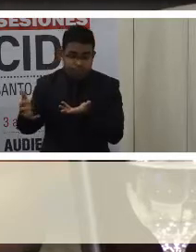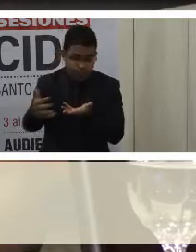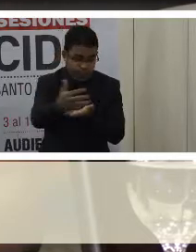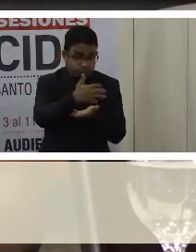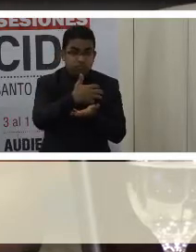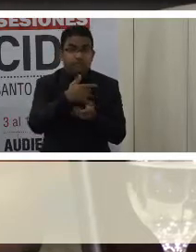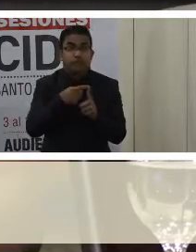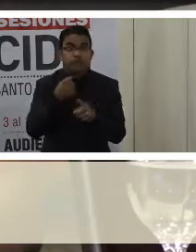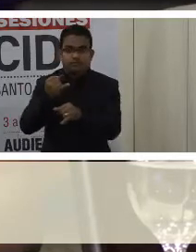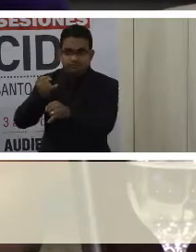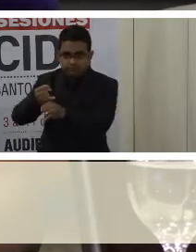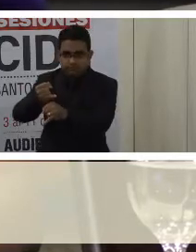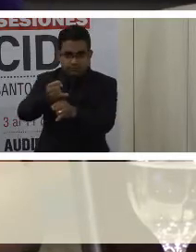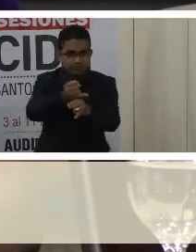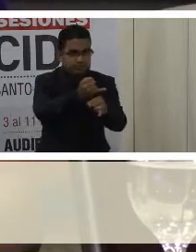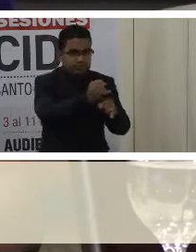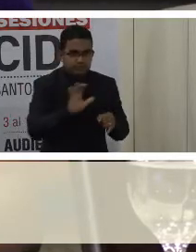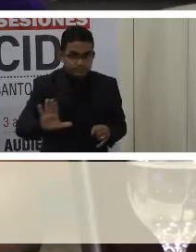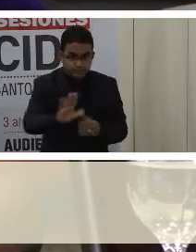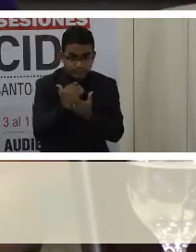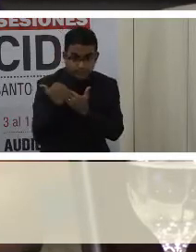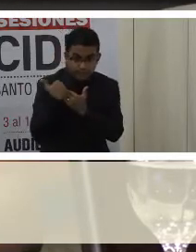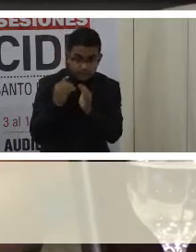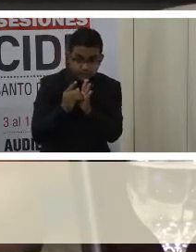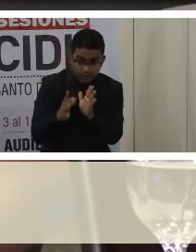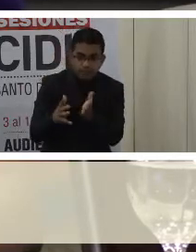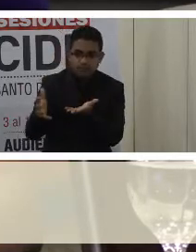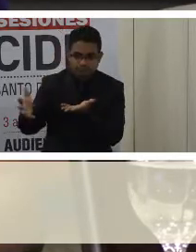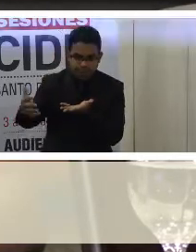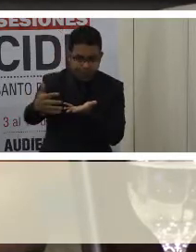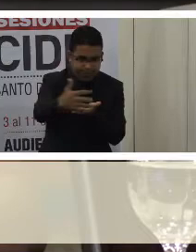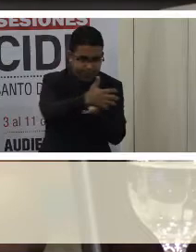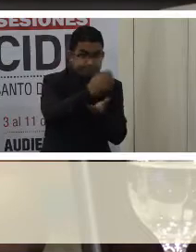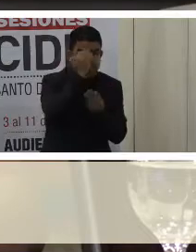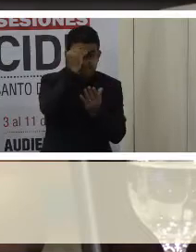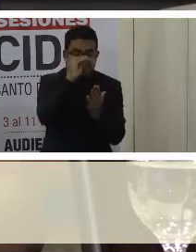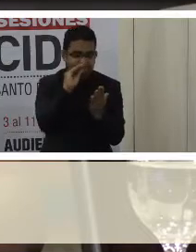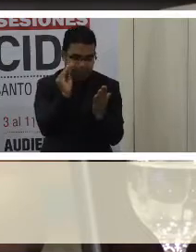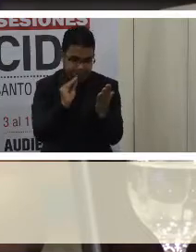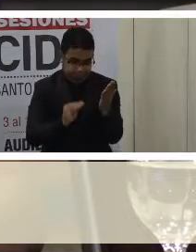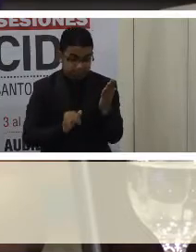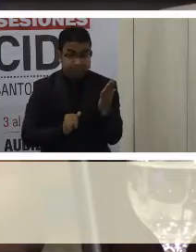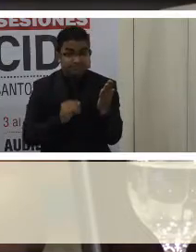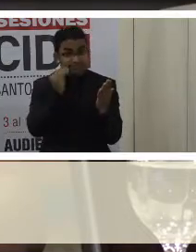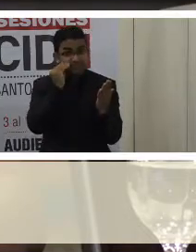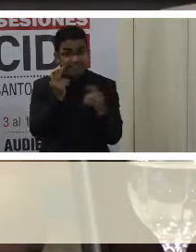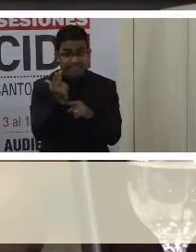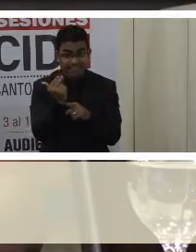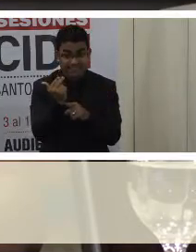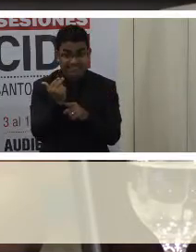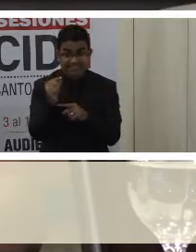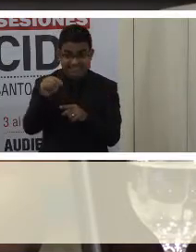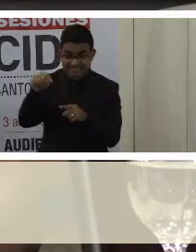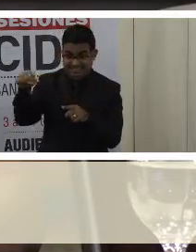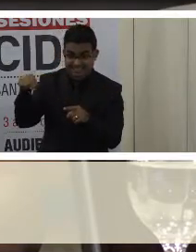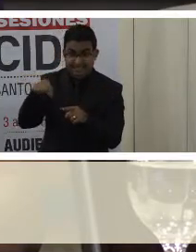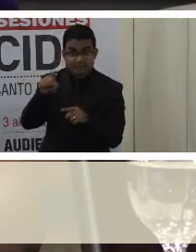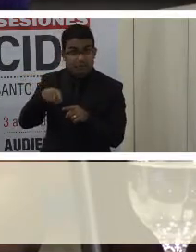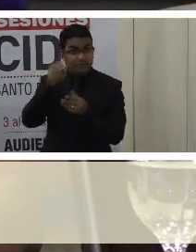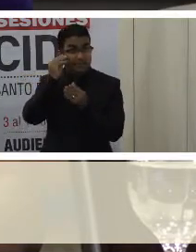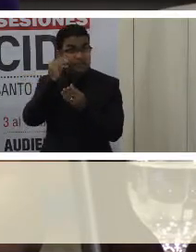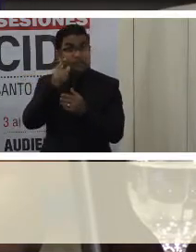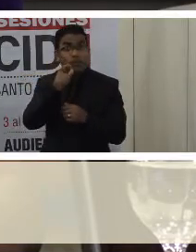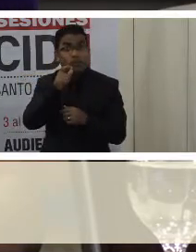instituciones responsables de la discapacidad de nuestro país. Cabe destacar que 13 de los organismos que deberían proporcionar información,